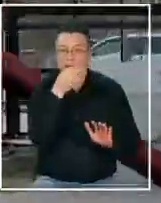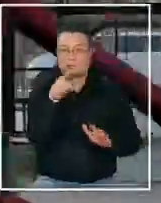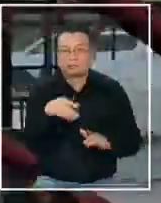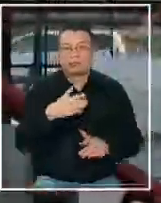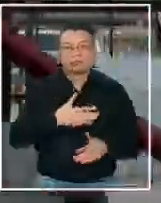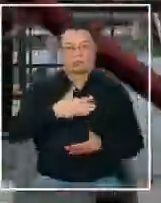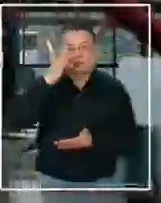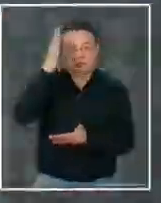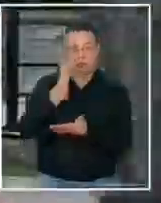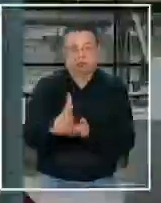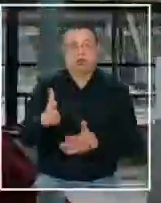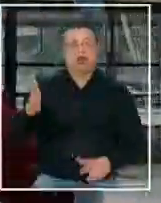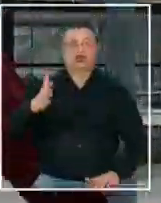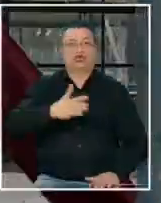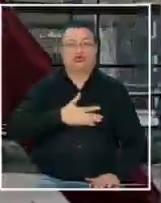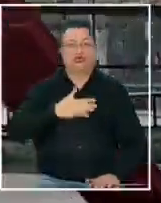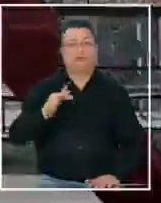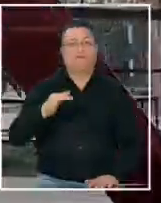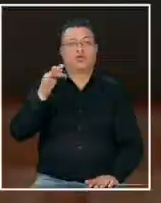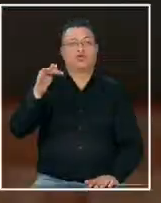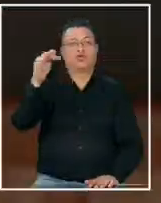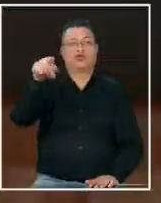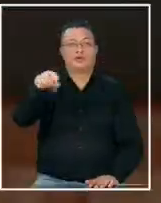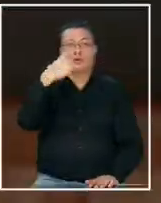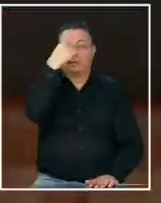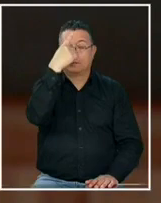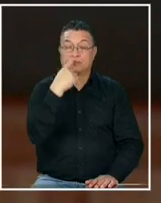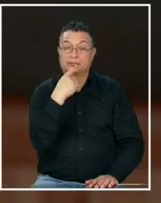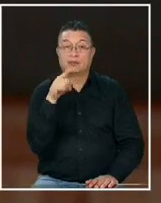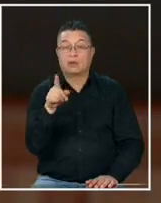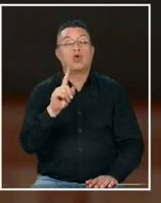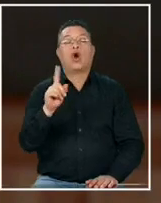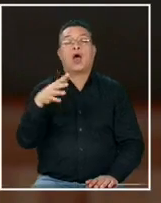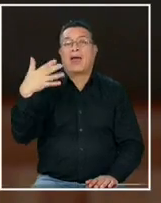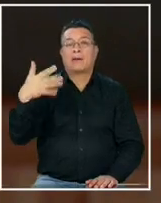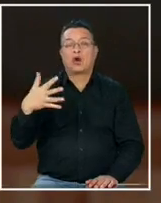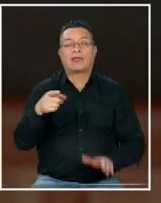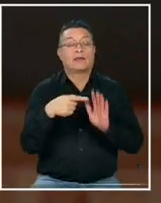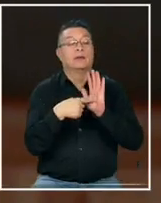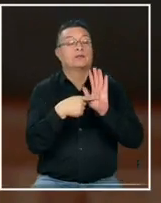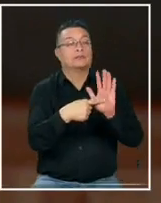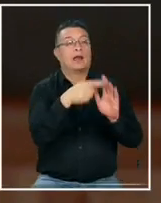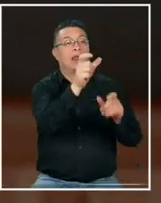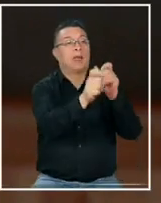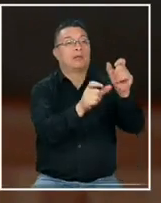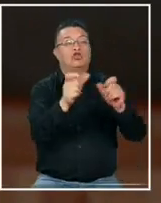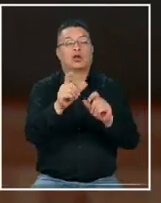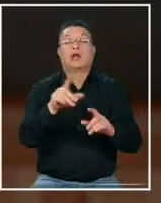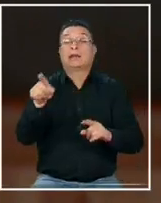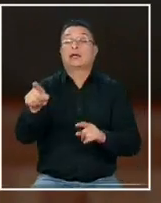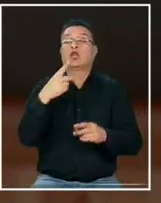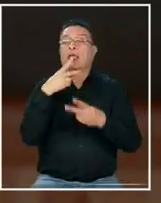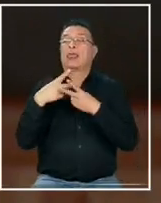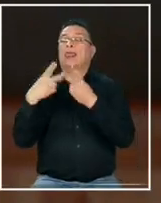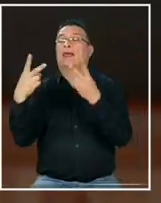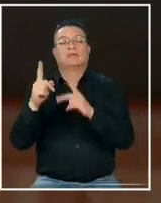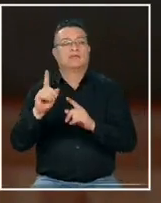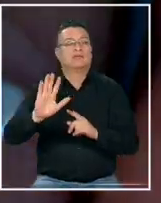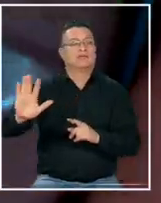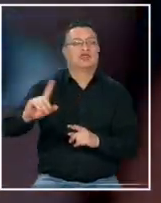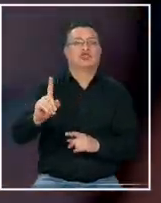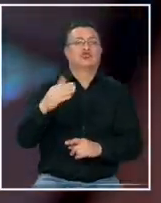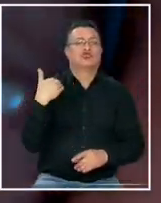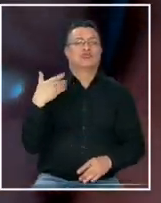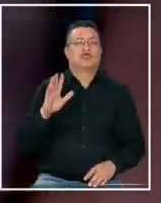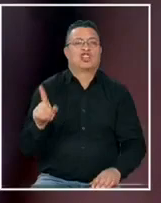decisiones las tomo yo sobre el futuro del mausoleo? Lo importante es la señal que le damos a la ciudadanía más que la señal que ellos quieren darnos a nosotros.